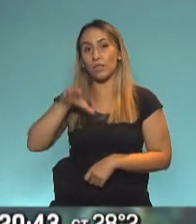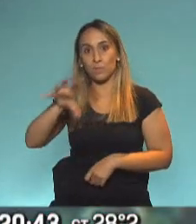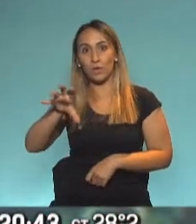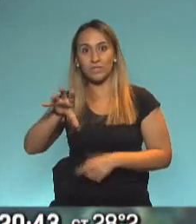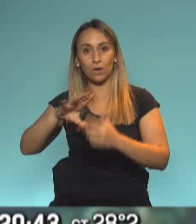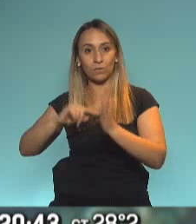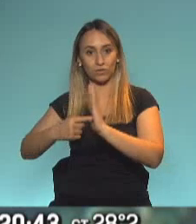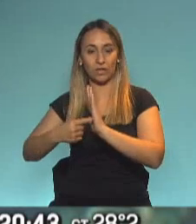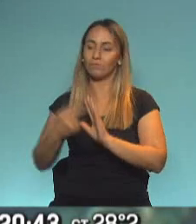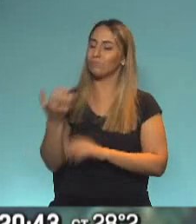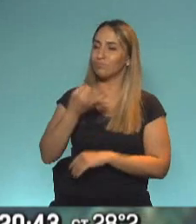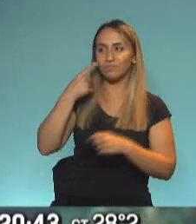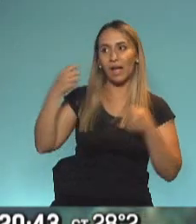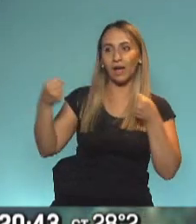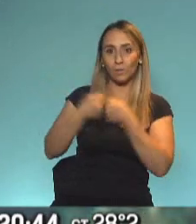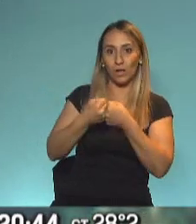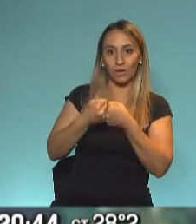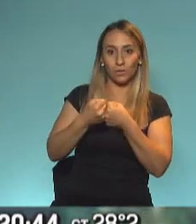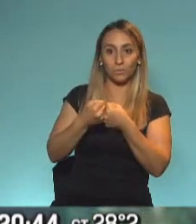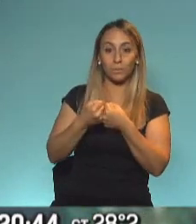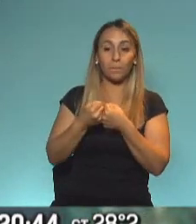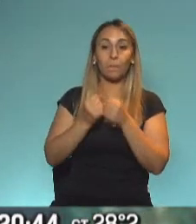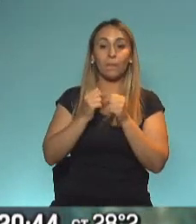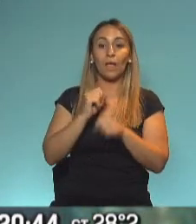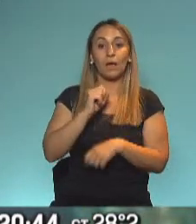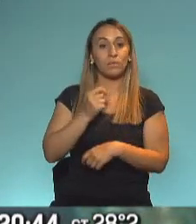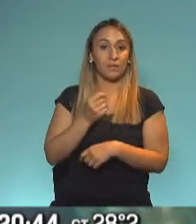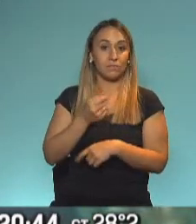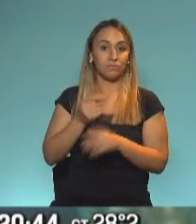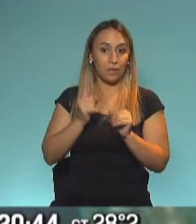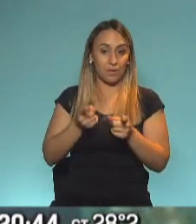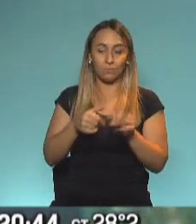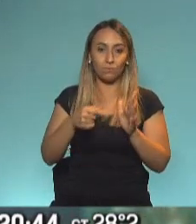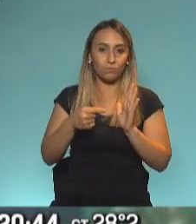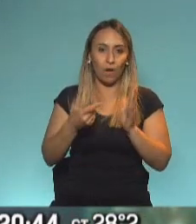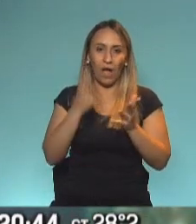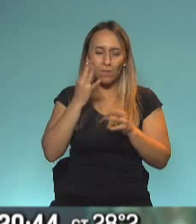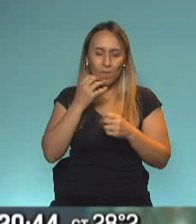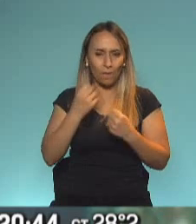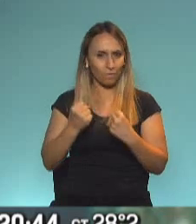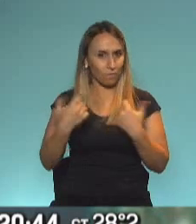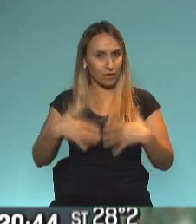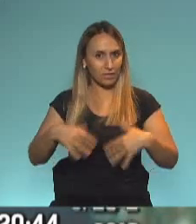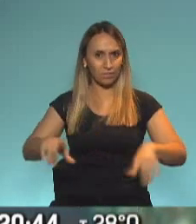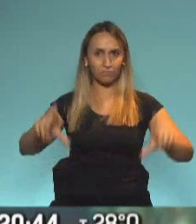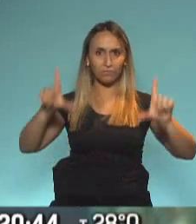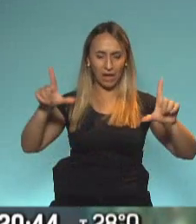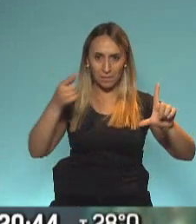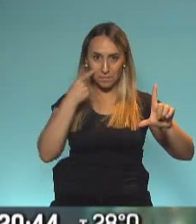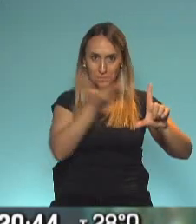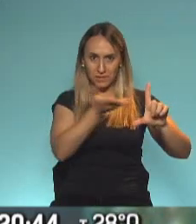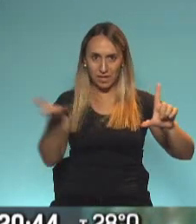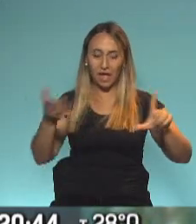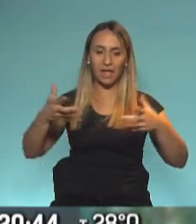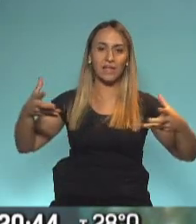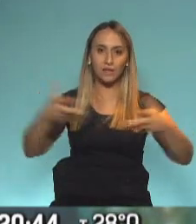Comparto, por supuesto, lo que decís. Y además, te digo, una de las imágenes más potentes de los últimos meses, porque tenés a todo lo que representa el